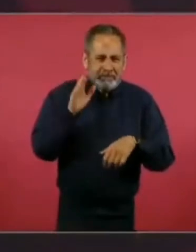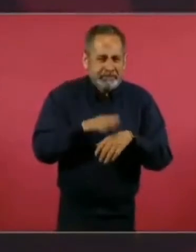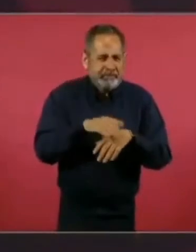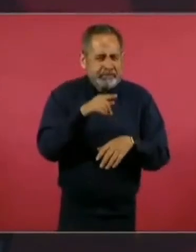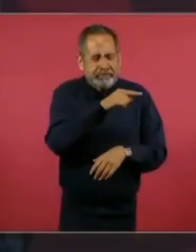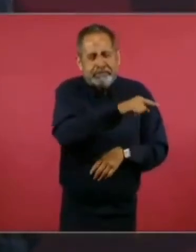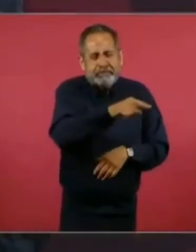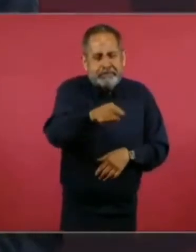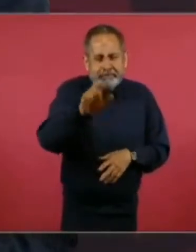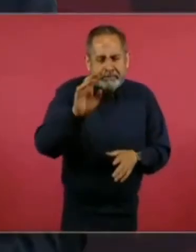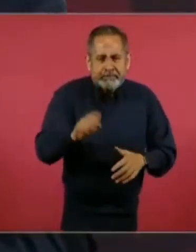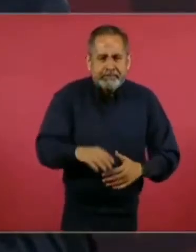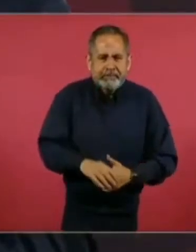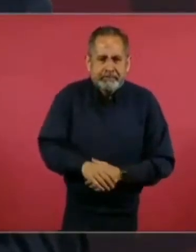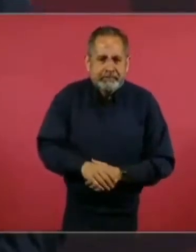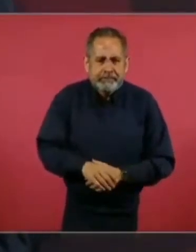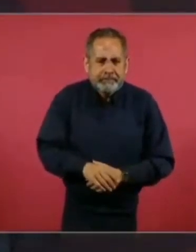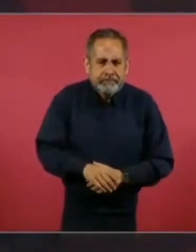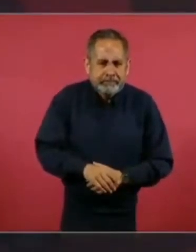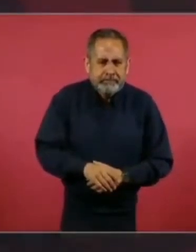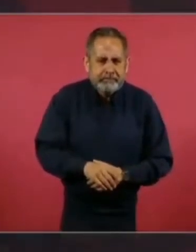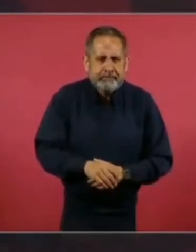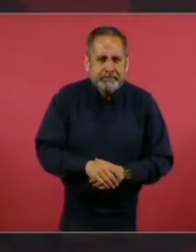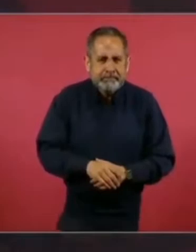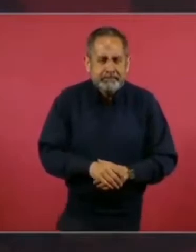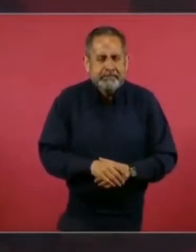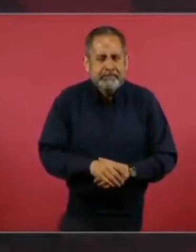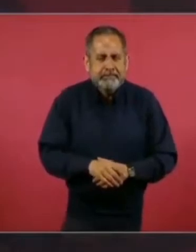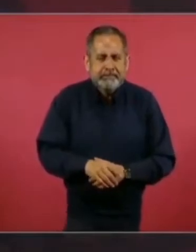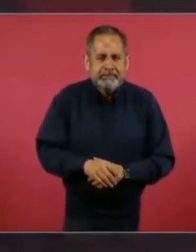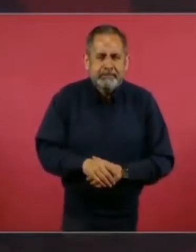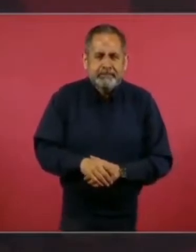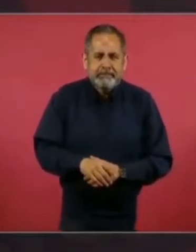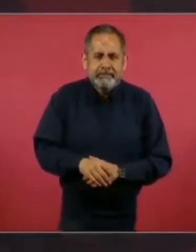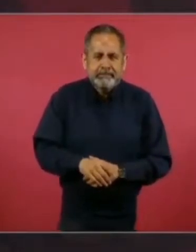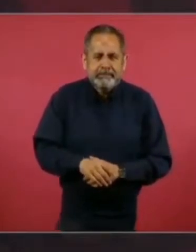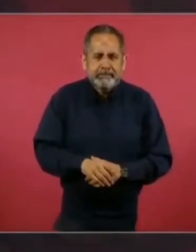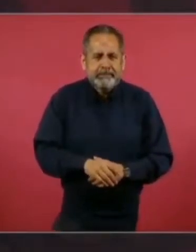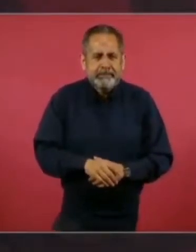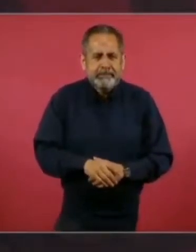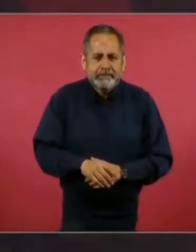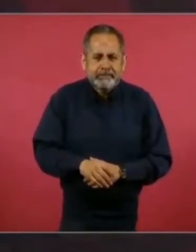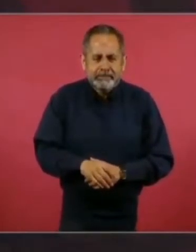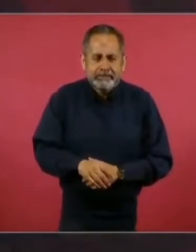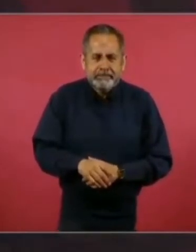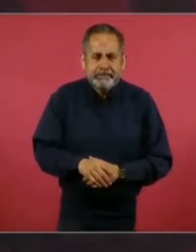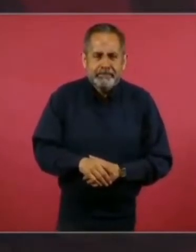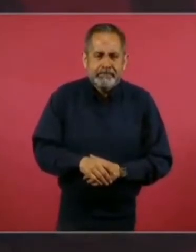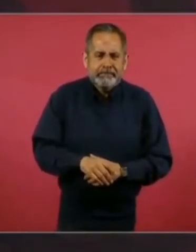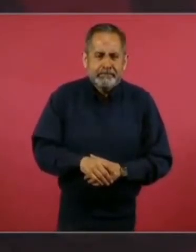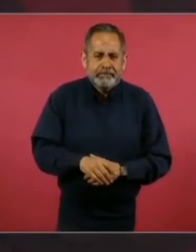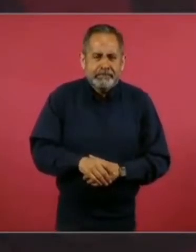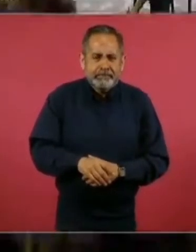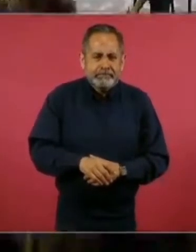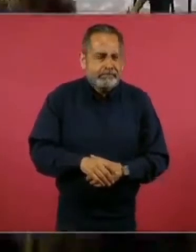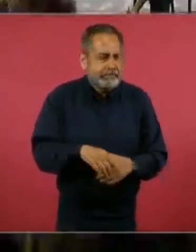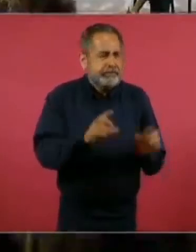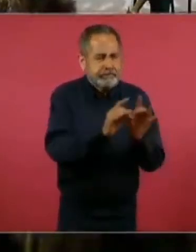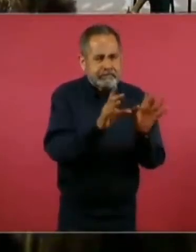lo que las circunstancias